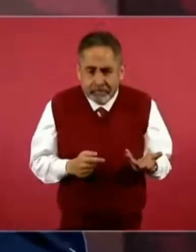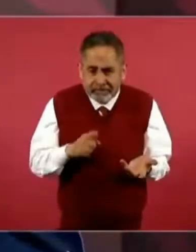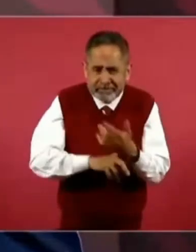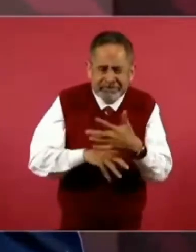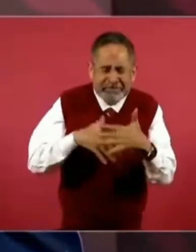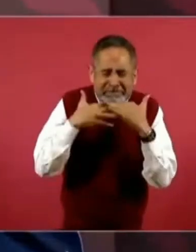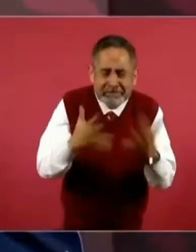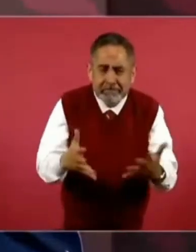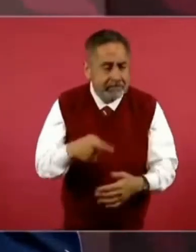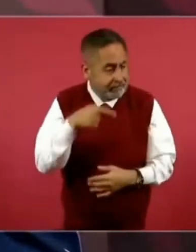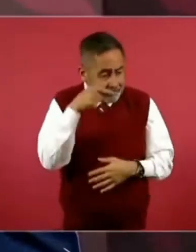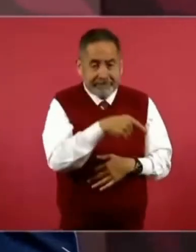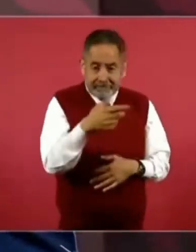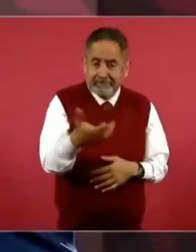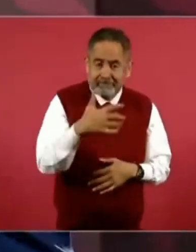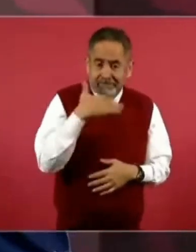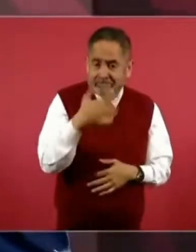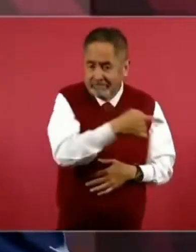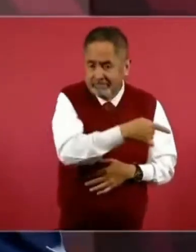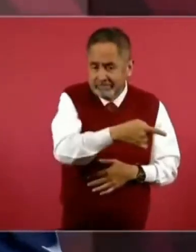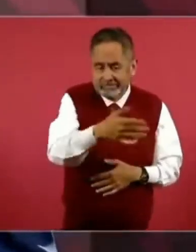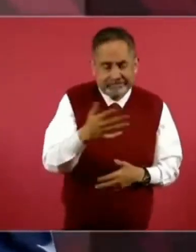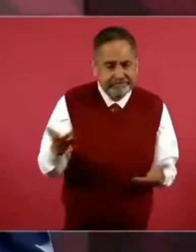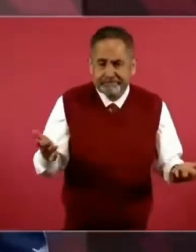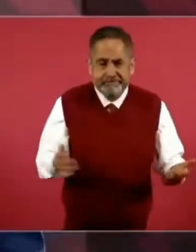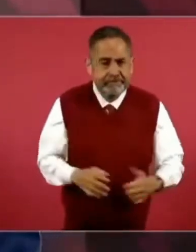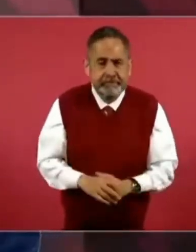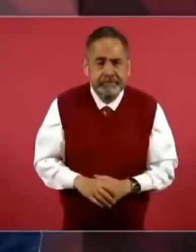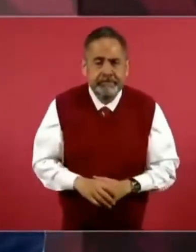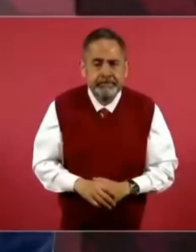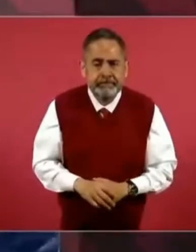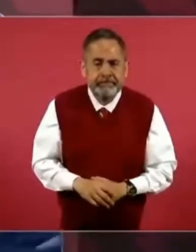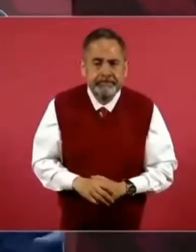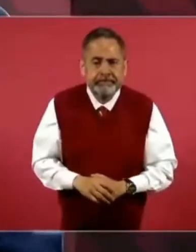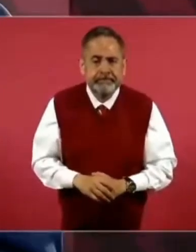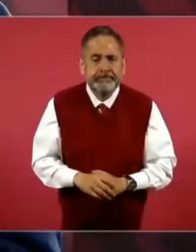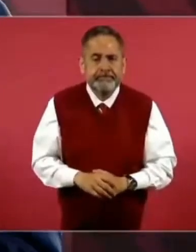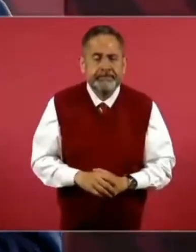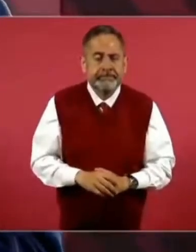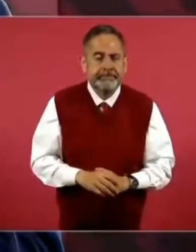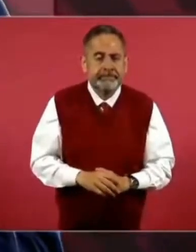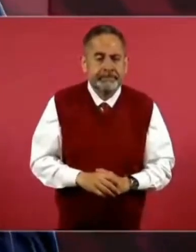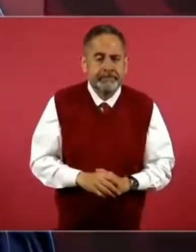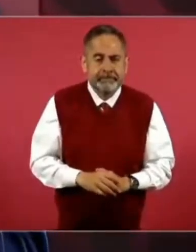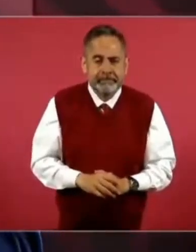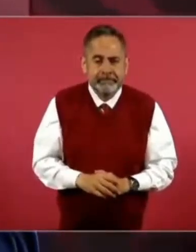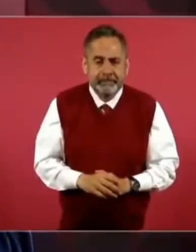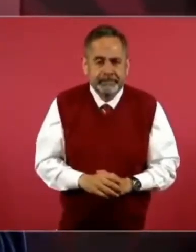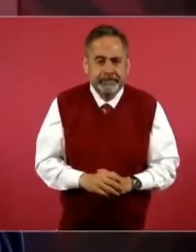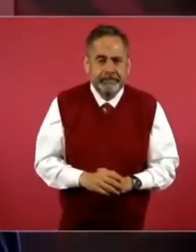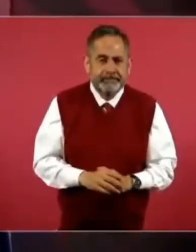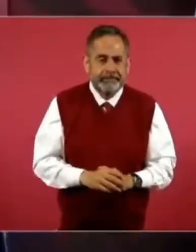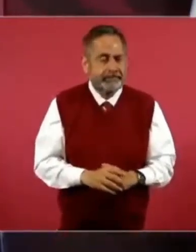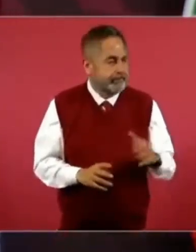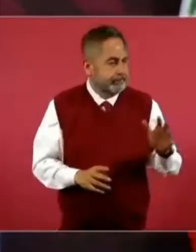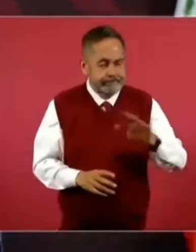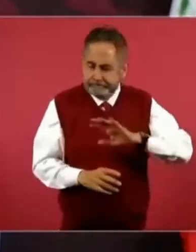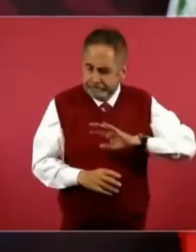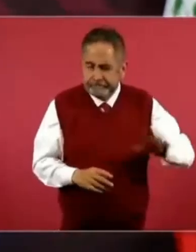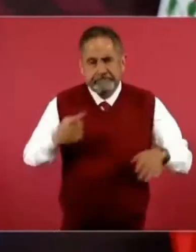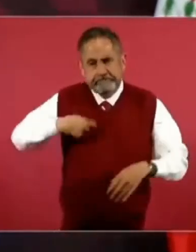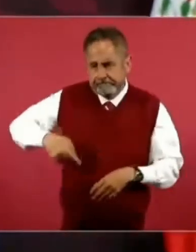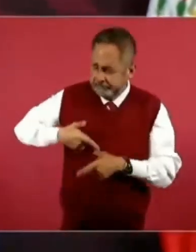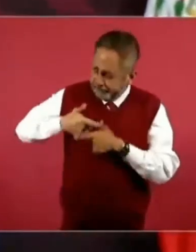y seguimos luchando,